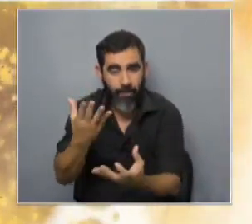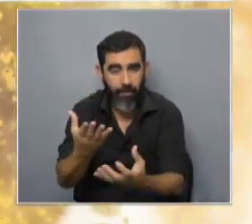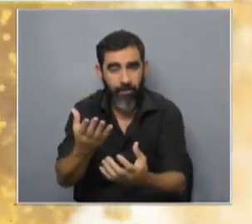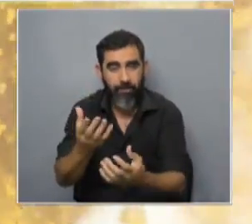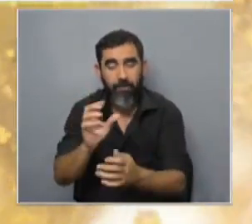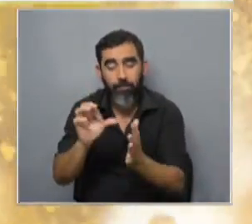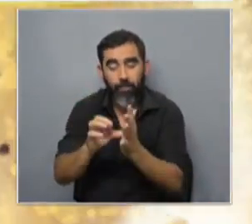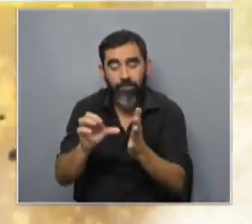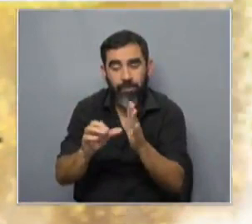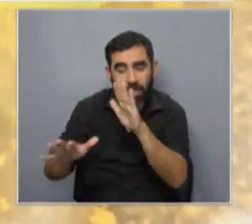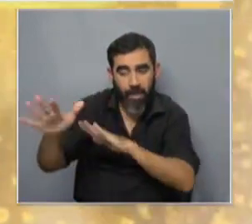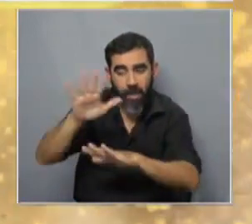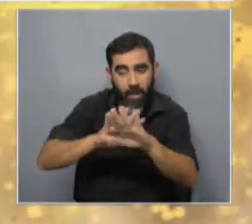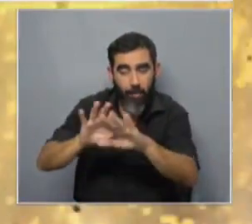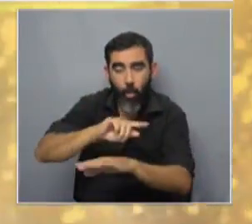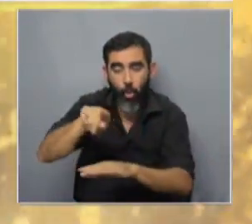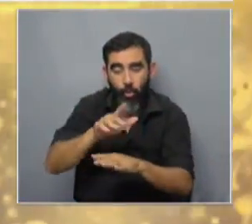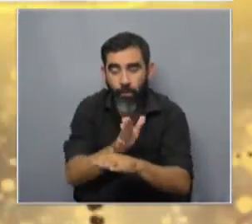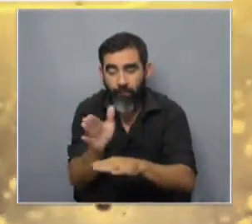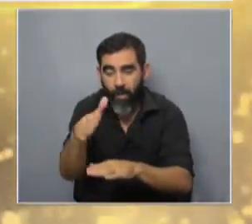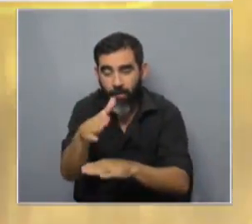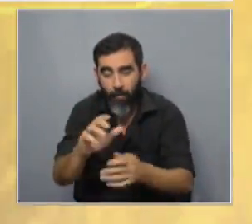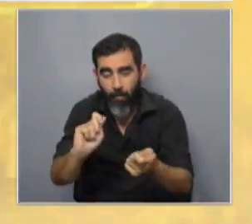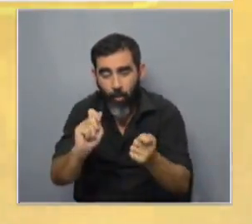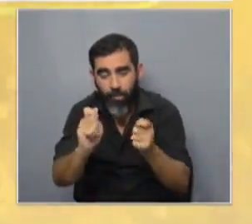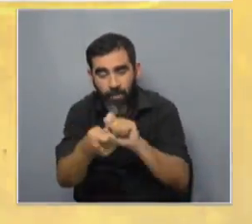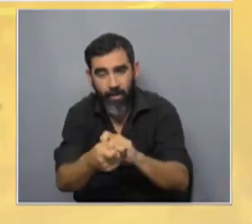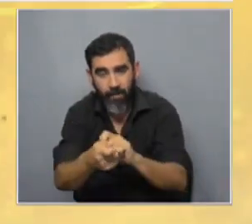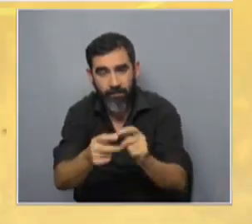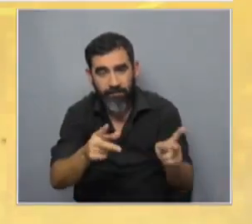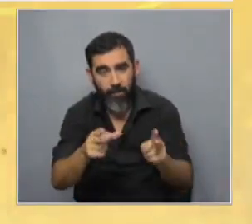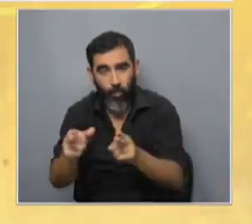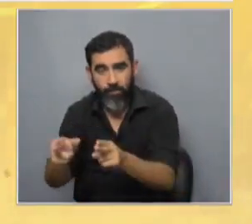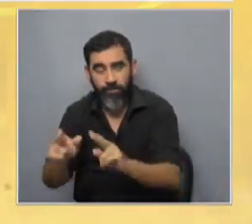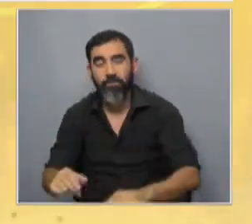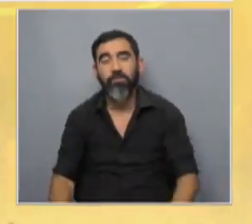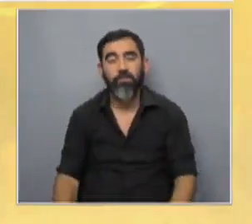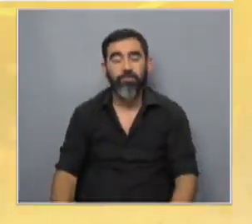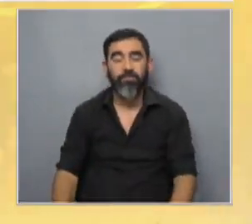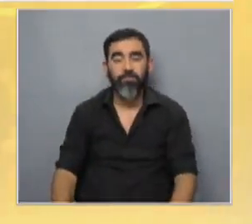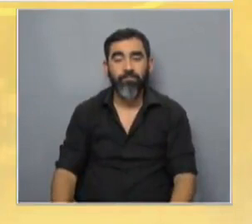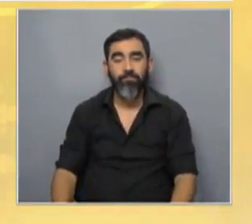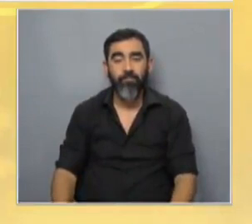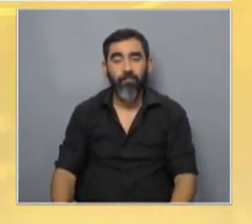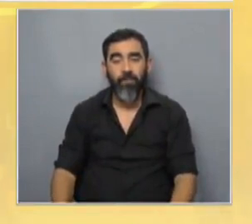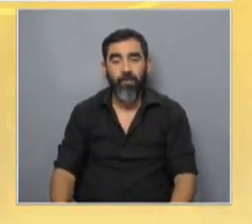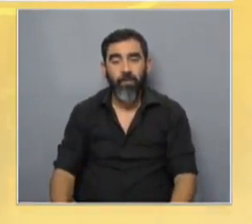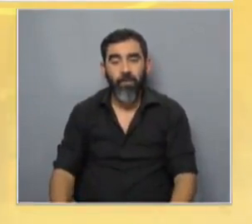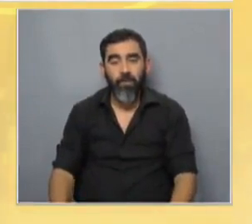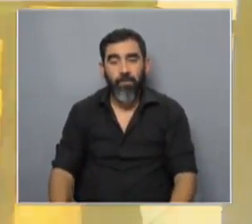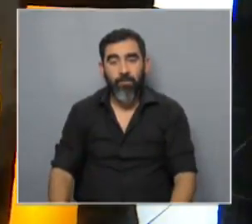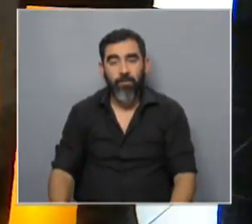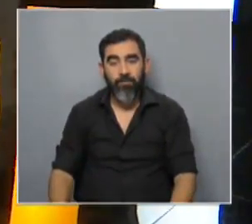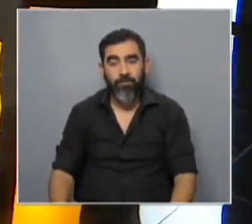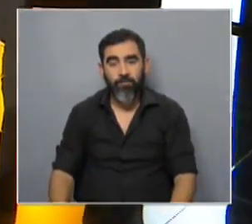a los sistemas de reparación dónde tienen que ir para modificar una secuencia, editar el genoma. O sea que en definitiva, lo que